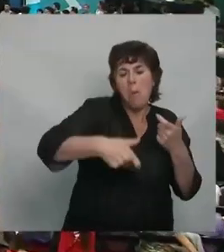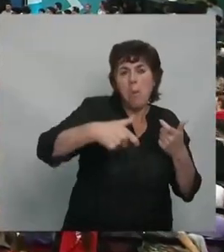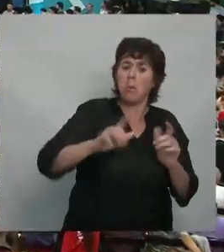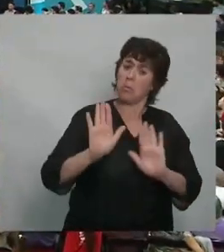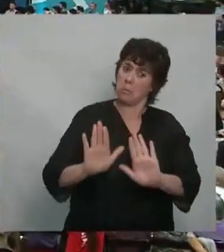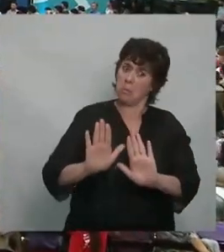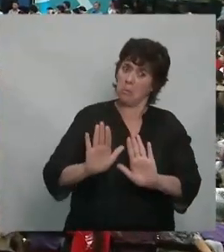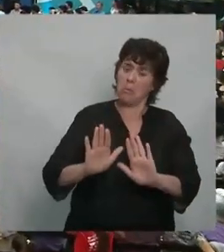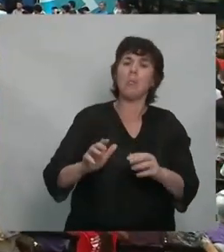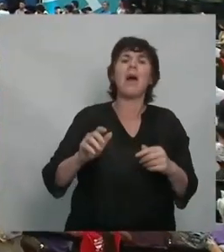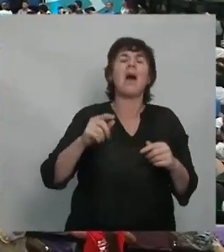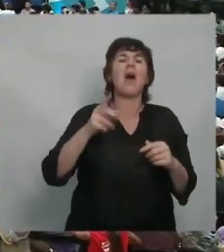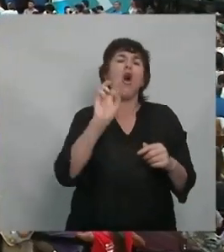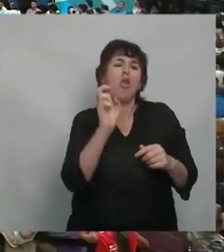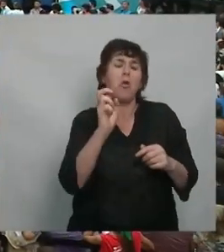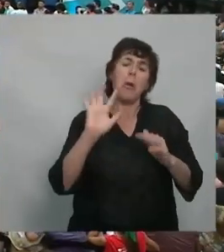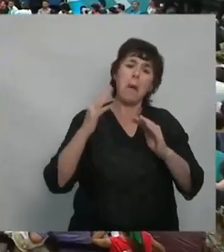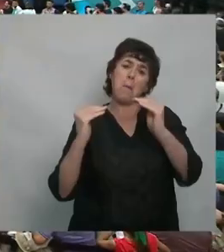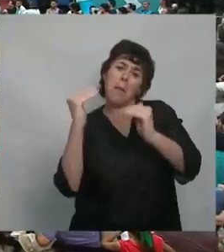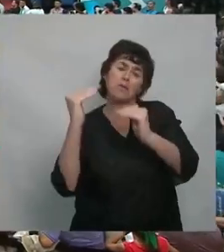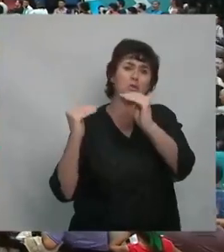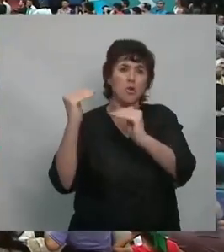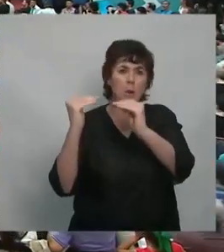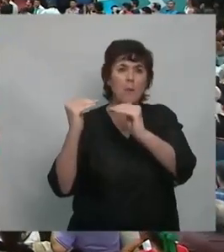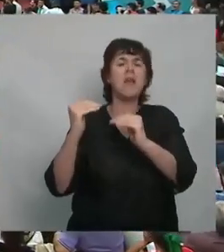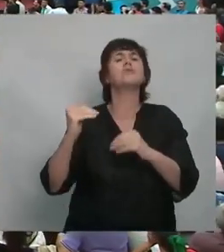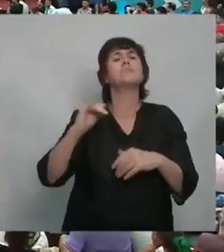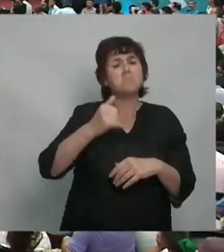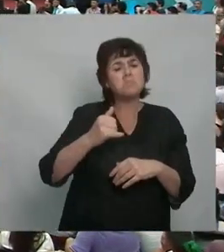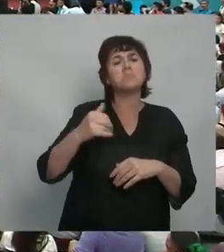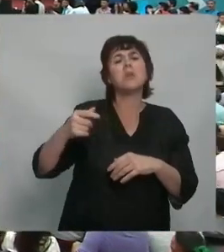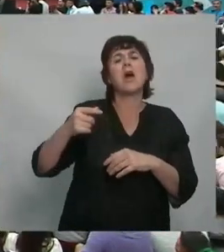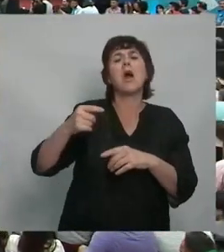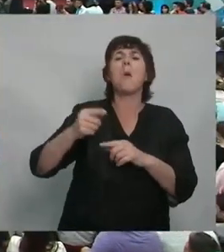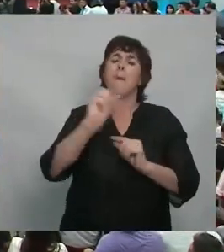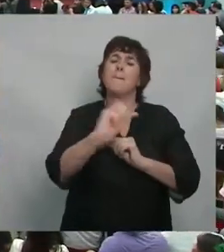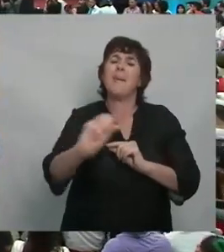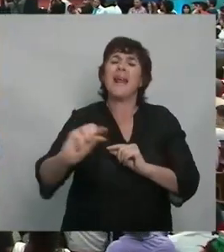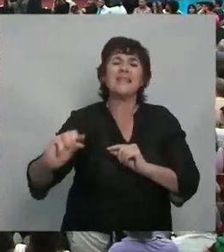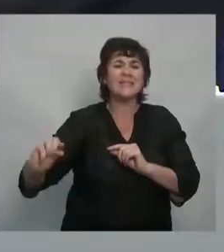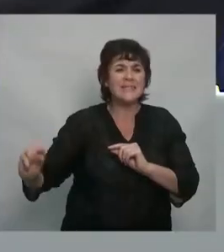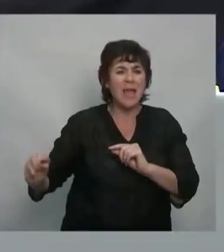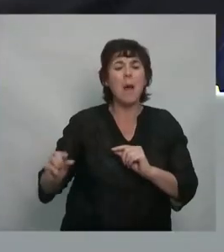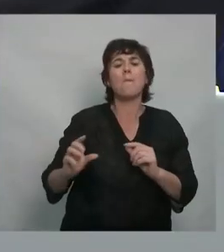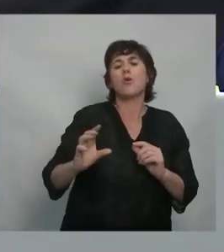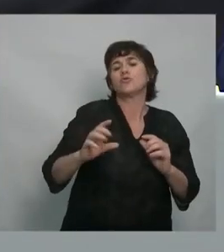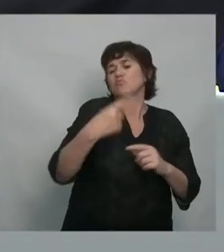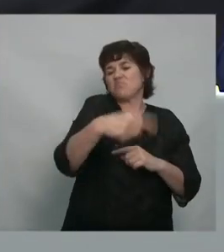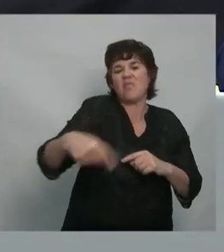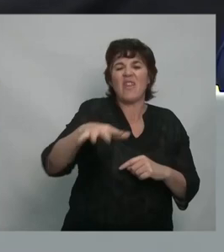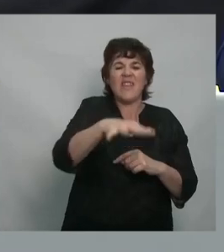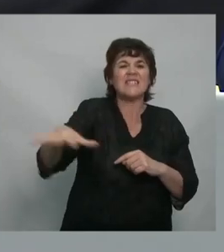mantuvo el tipo de cambio, se generaron políticas de préstamos a todos los sectores de la sociedad